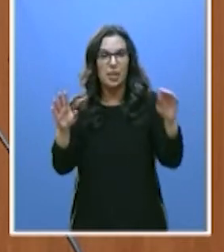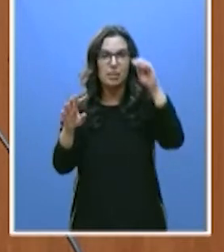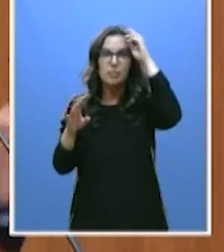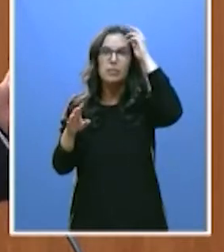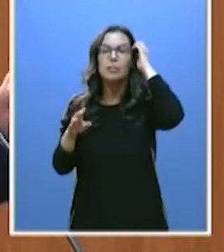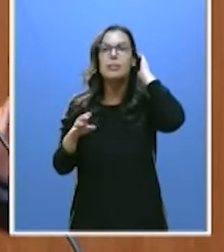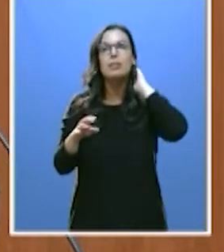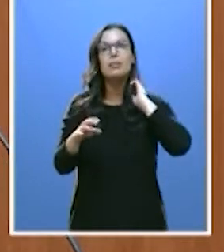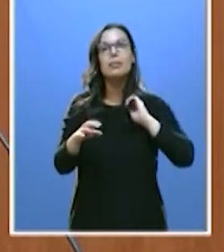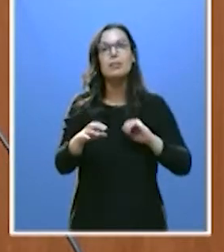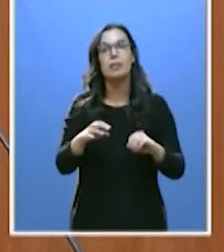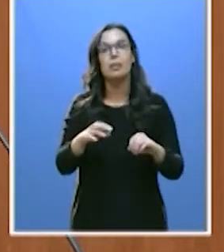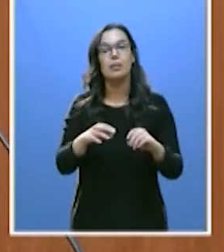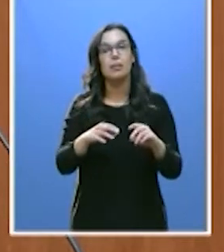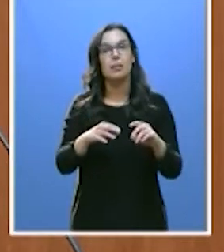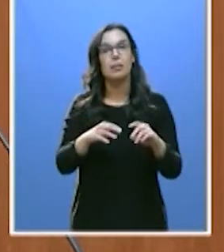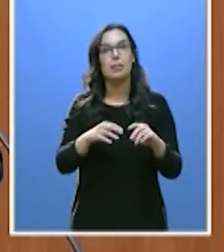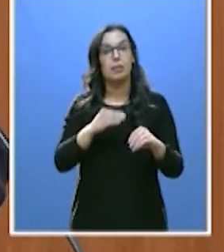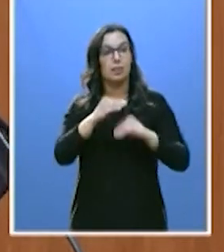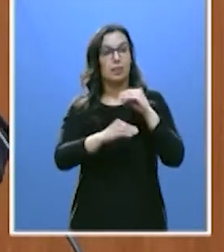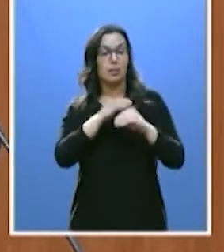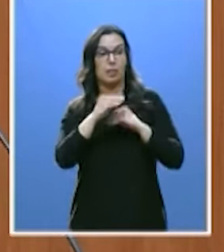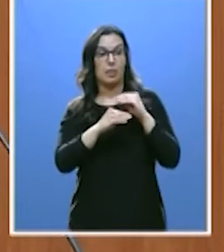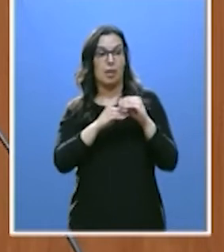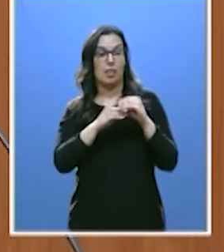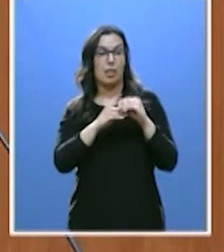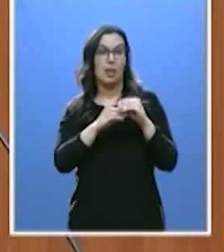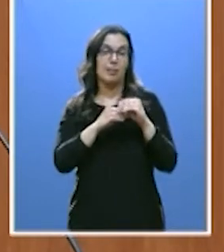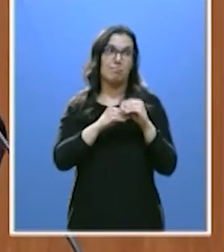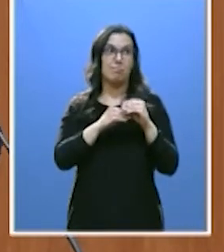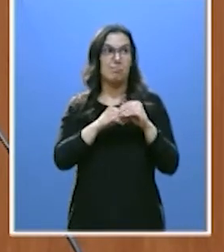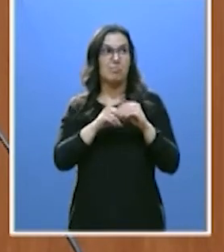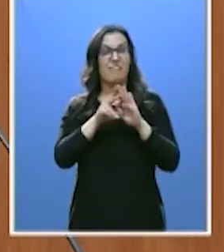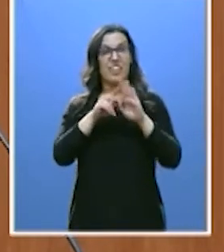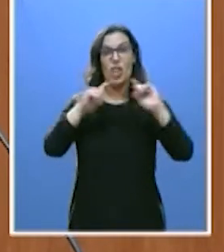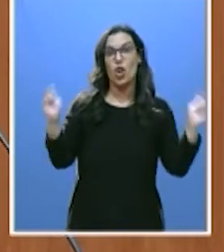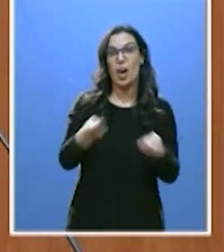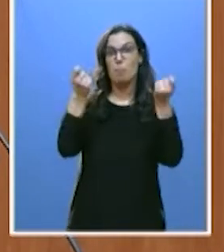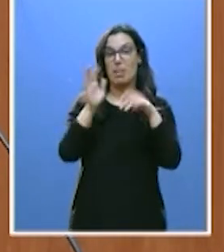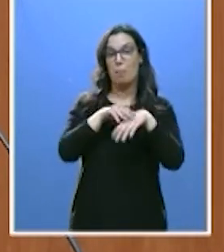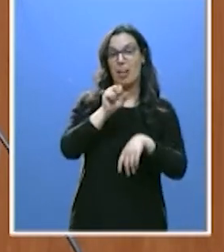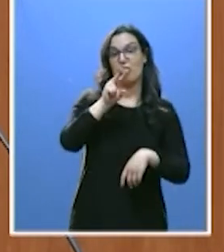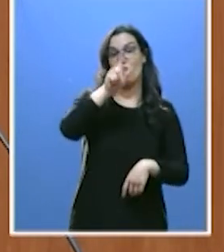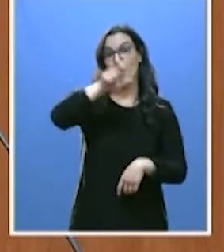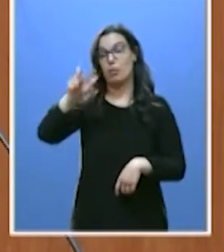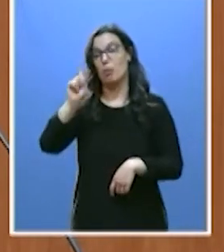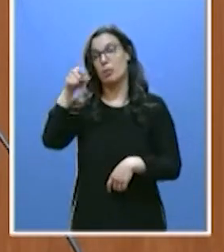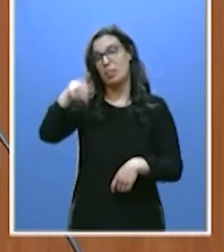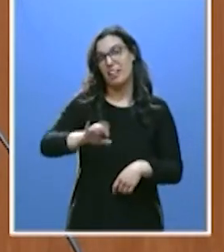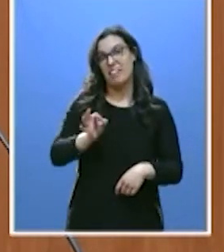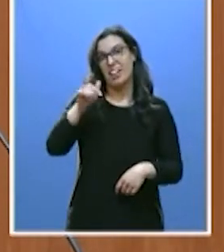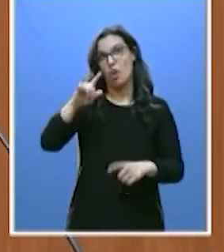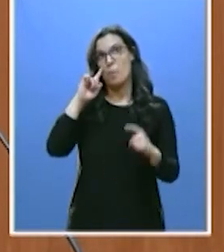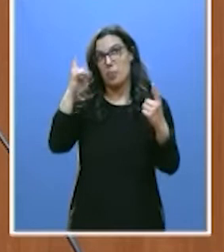se realiza un vídeo de campaña para doce personas. Pero también es verdad que hoy está siendo la primera vez de muchas cosas en esta comunidad.